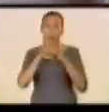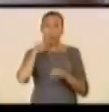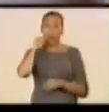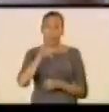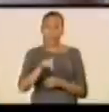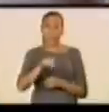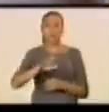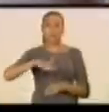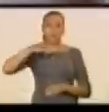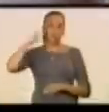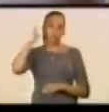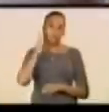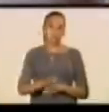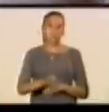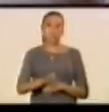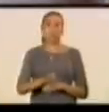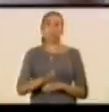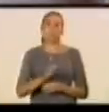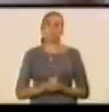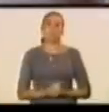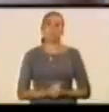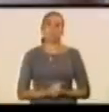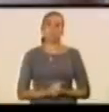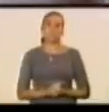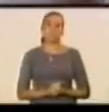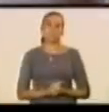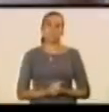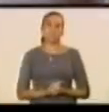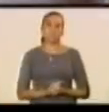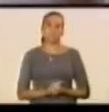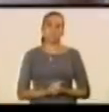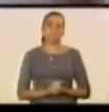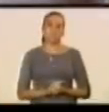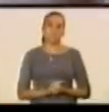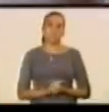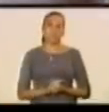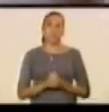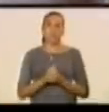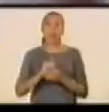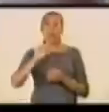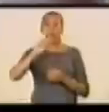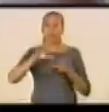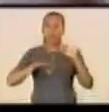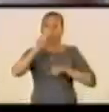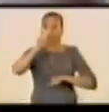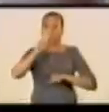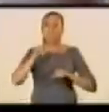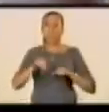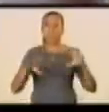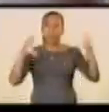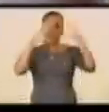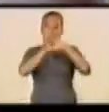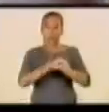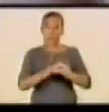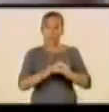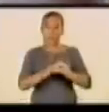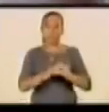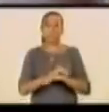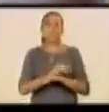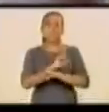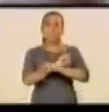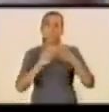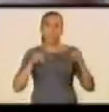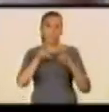para determinar las sanciones que correspondan. A las 12 de esta noche culmina esta